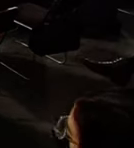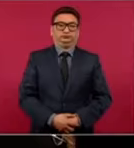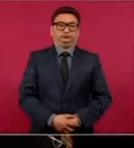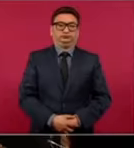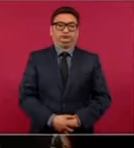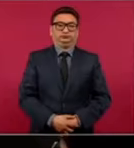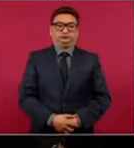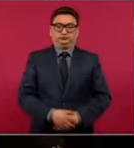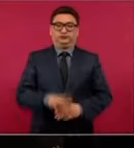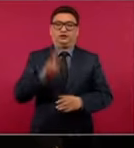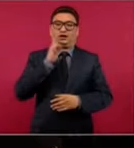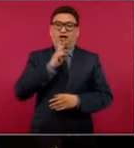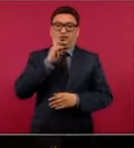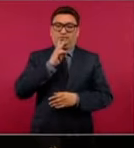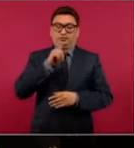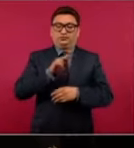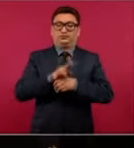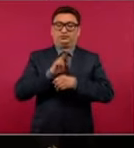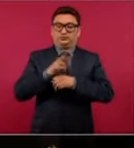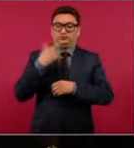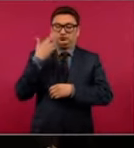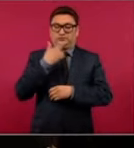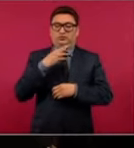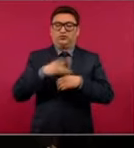me vas a checar porque me quedé